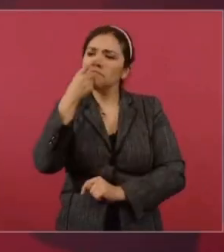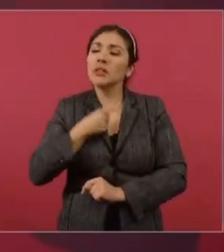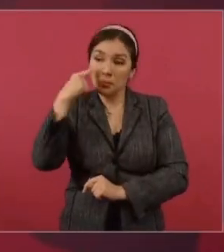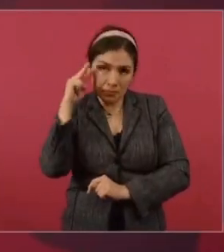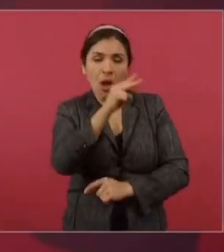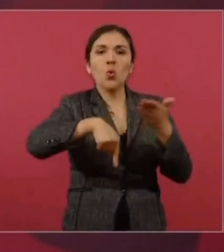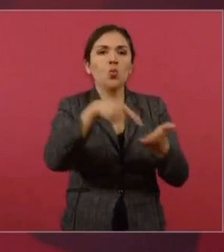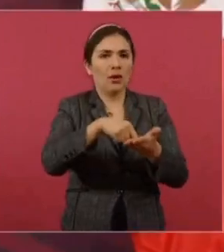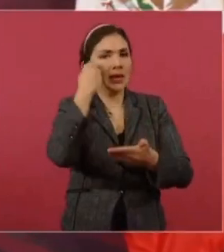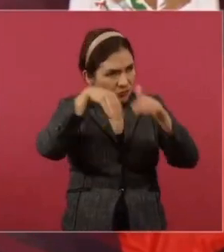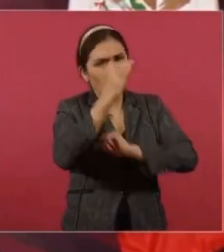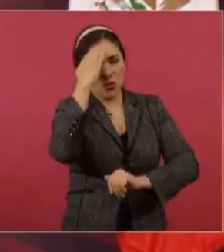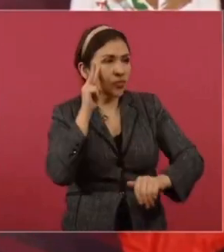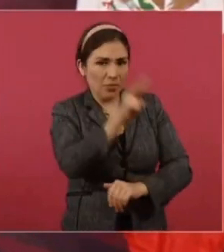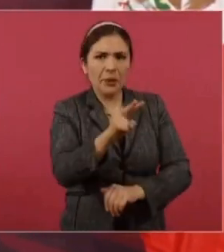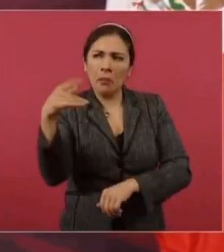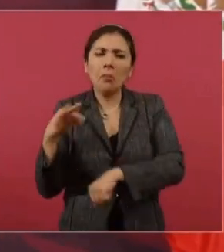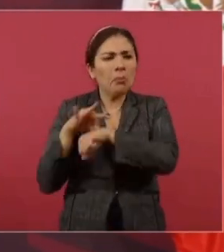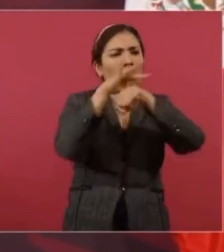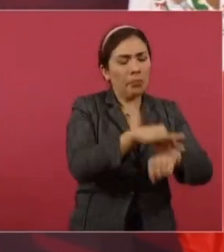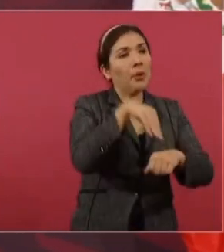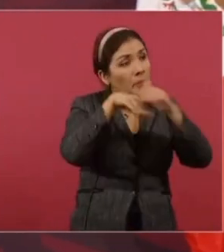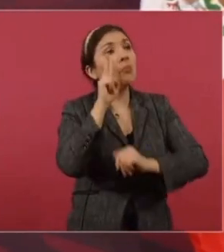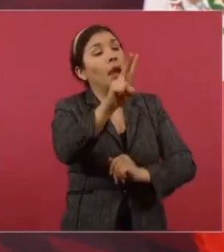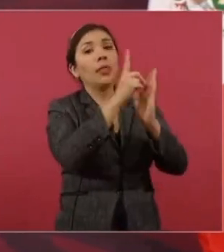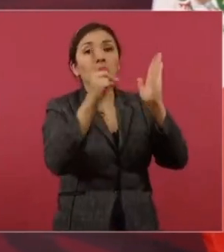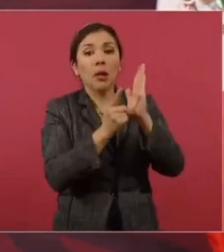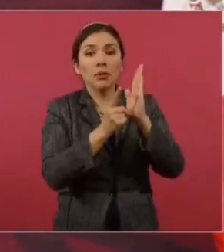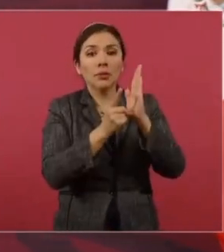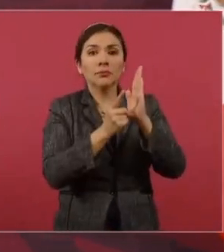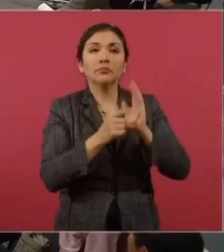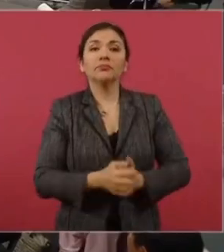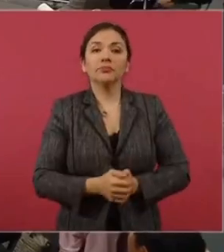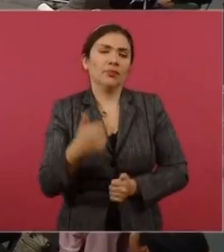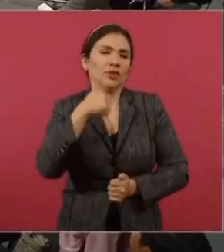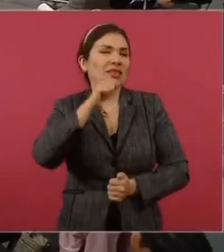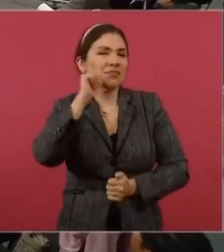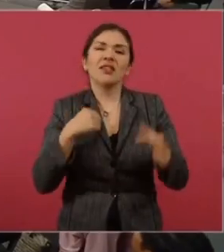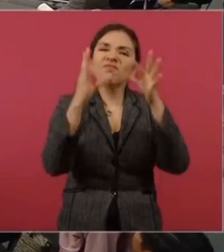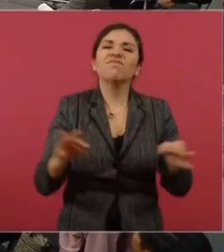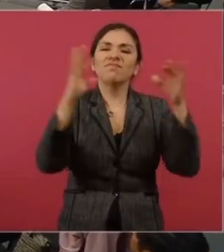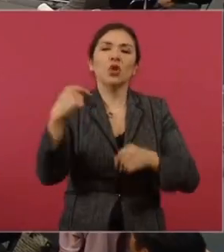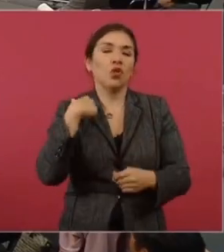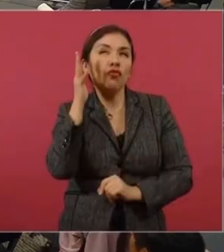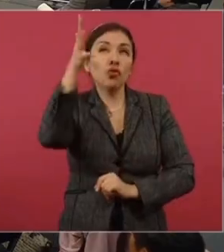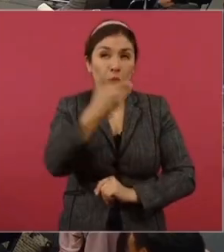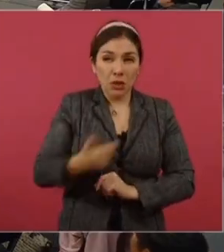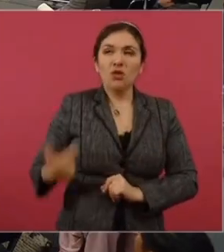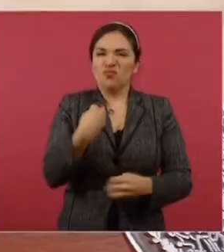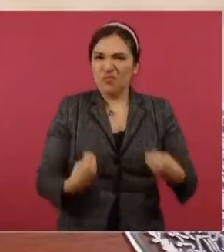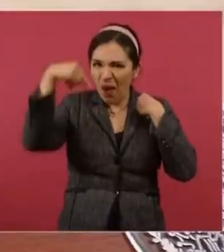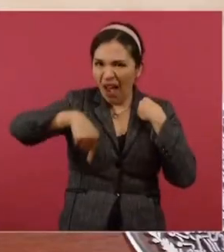mostrar algo que le va a gustar. Ya me llevó al departamento. Y como yo hablaba de que iba a vivir aquí,